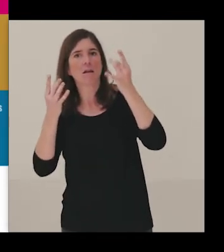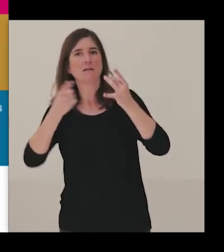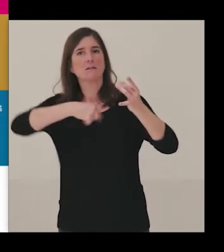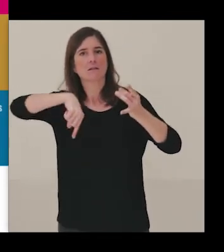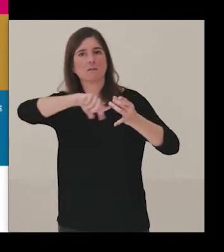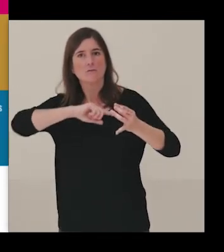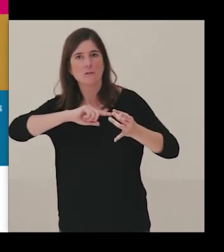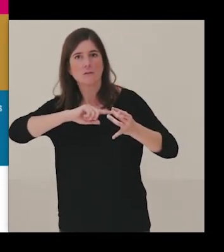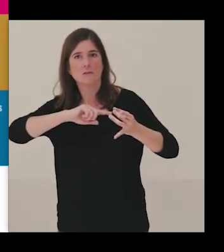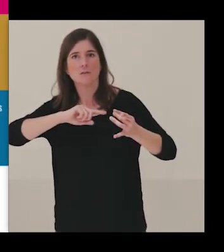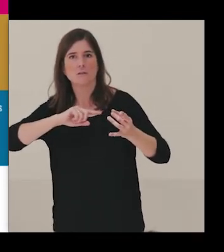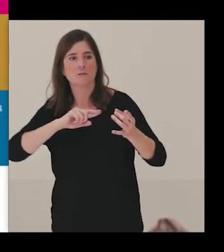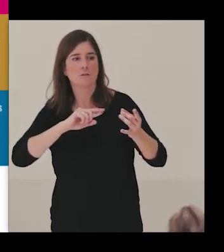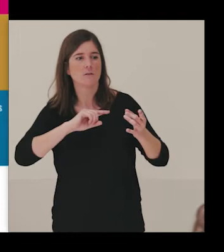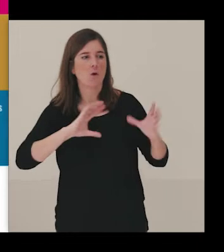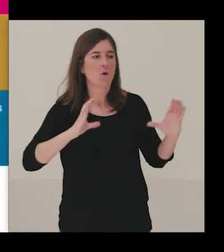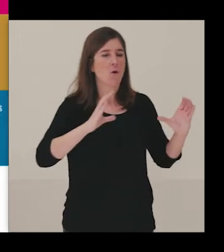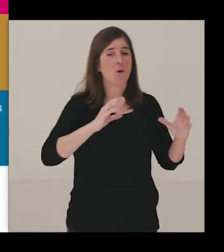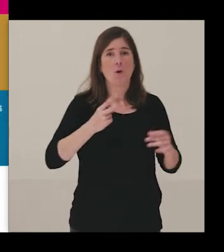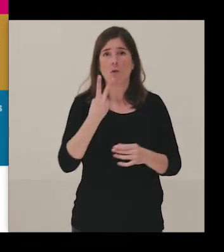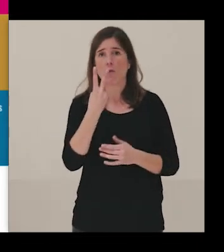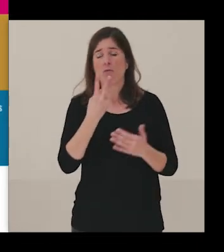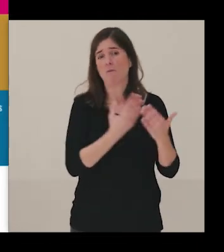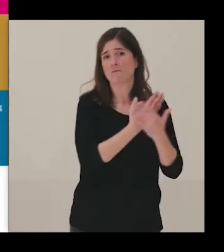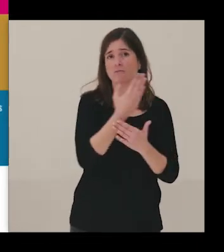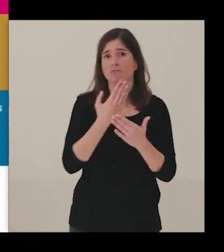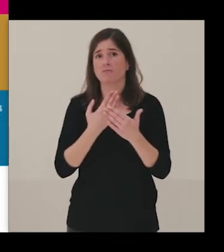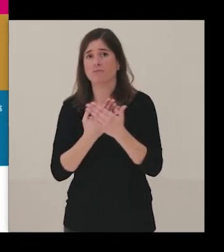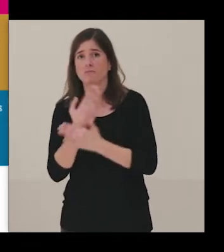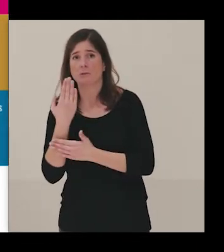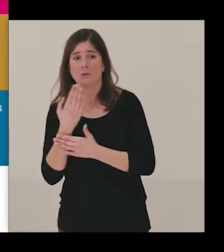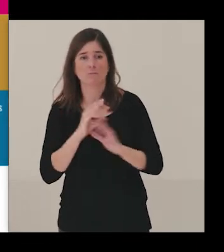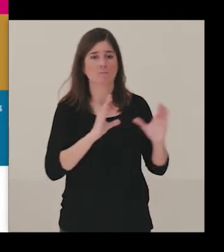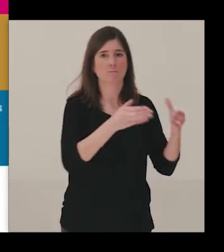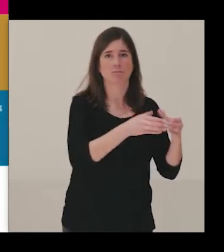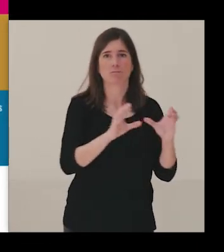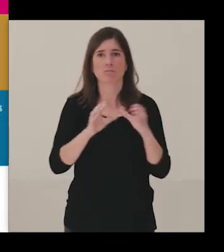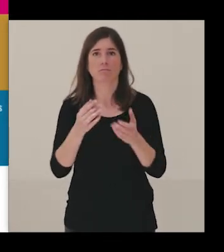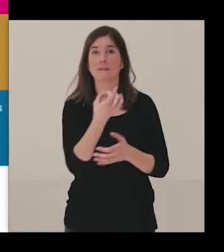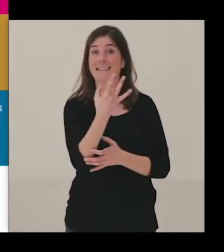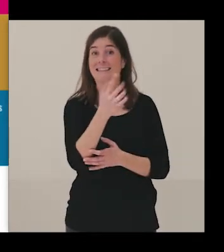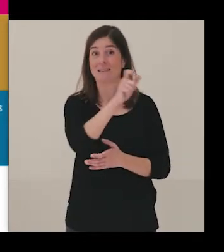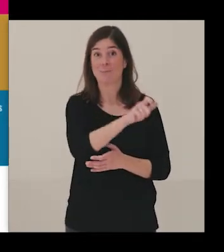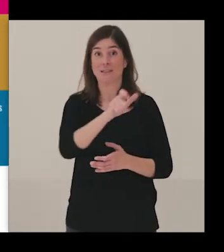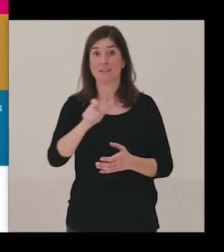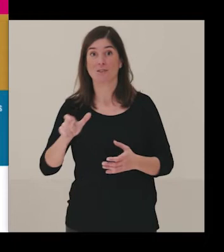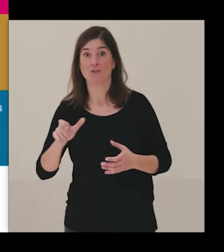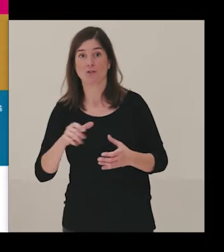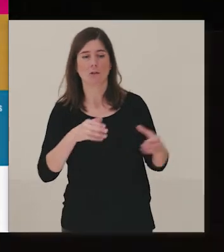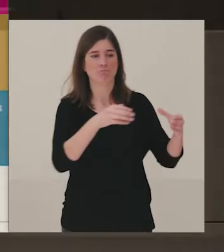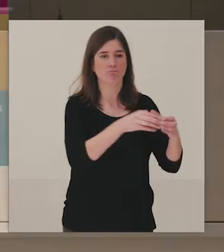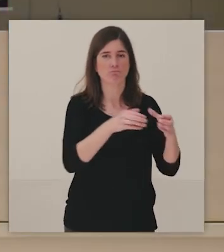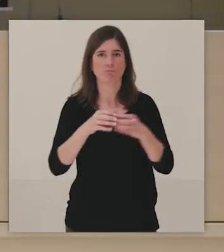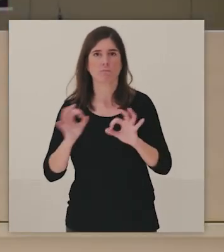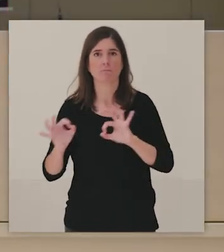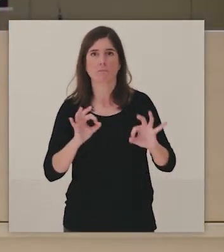o trabajamos en dos sesiones con estos colectivos. Son máximo de 15 participantes. Ahora, realmente, ahora